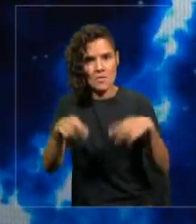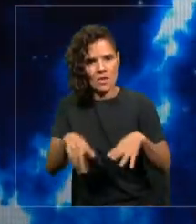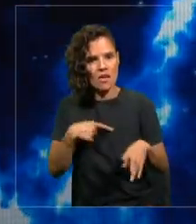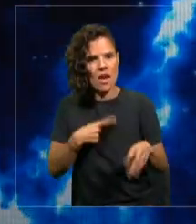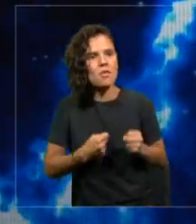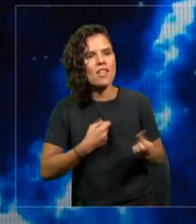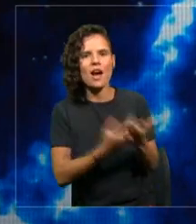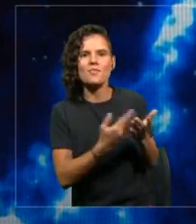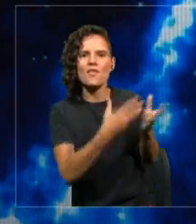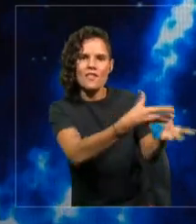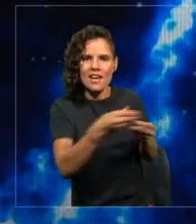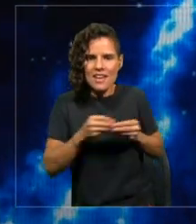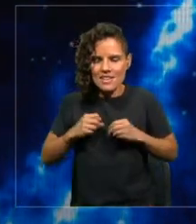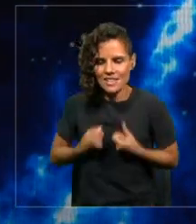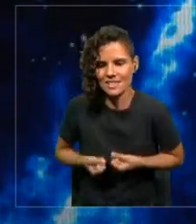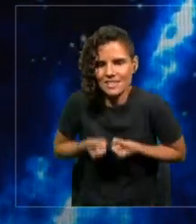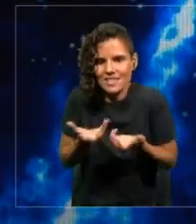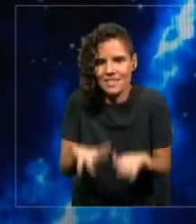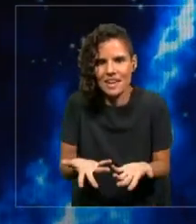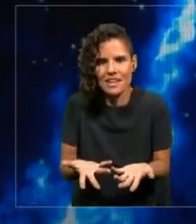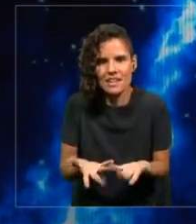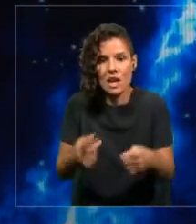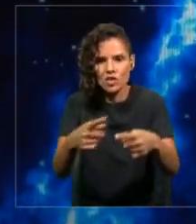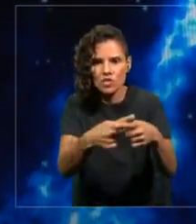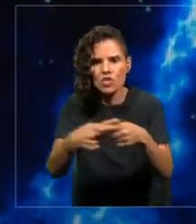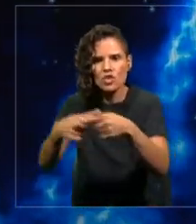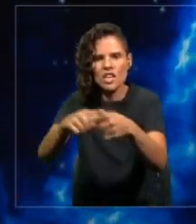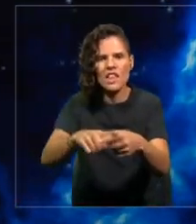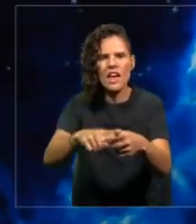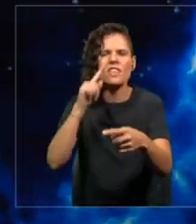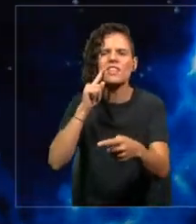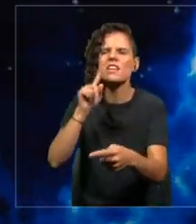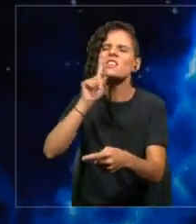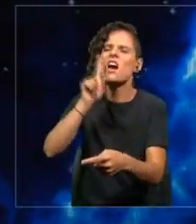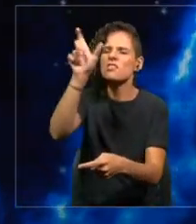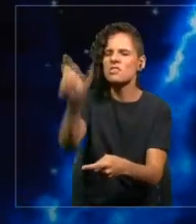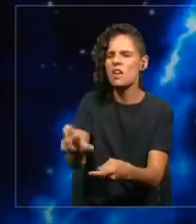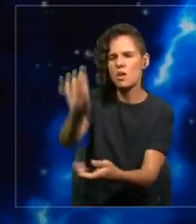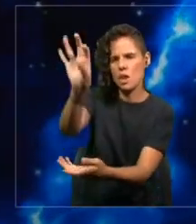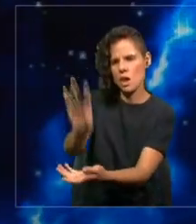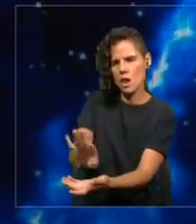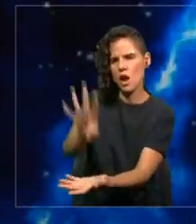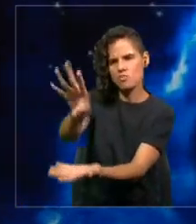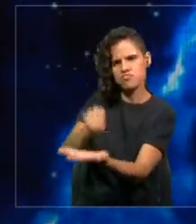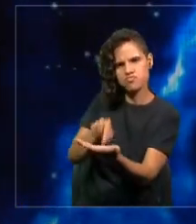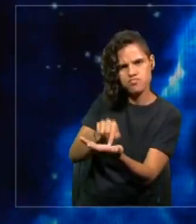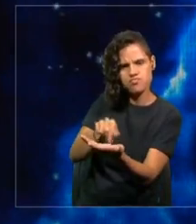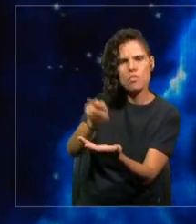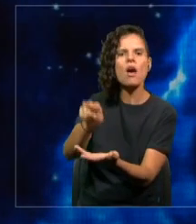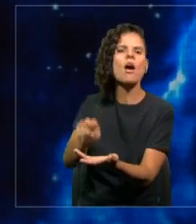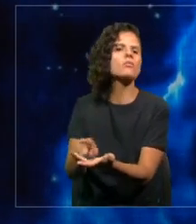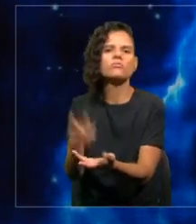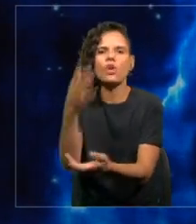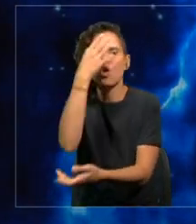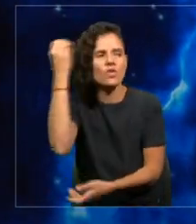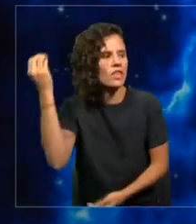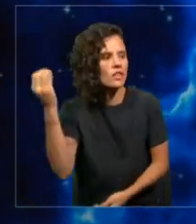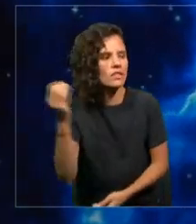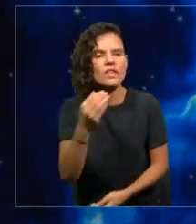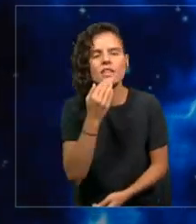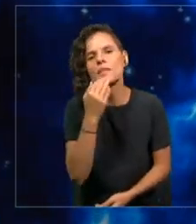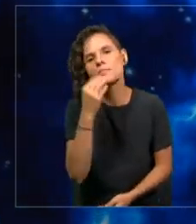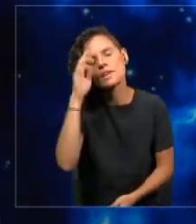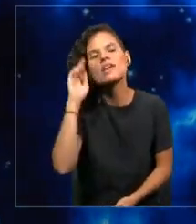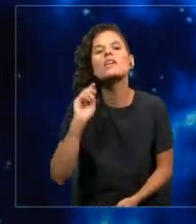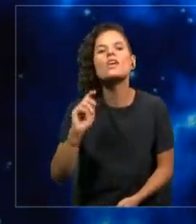nosotros. Olvídense de la sociedad de los promedios, olvídense de la segmentación y